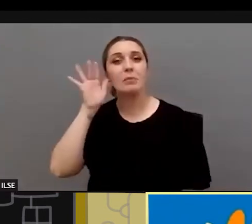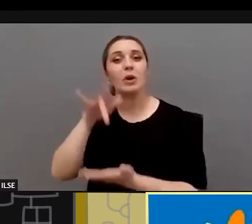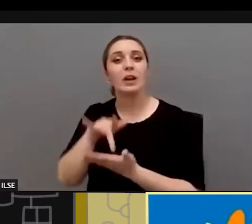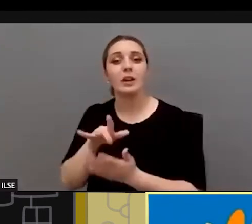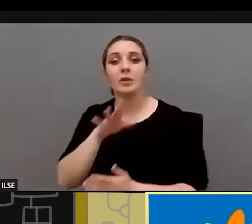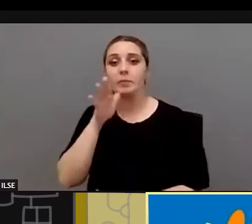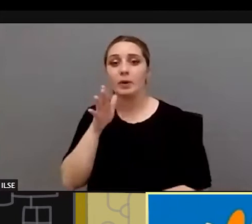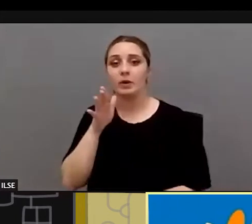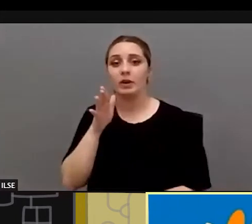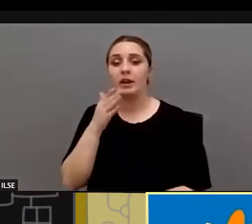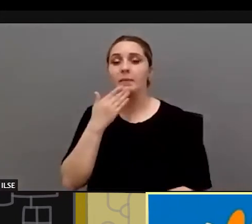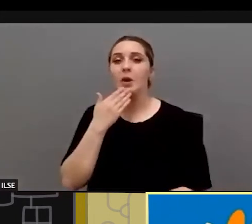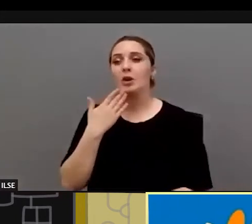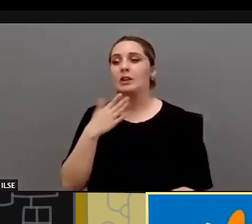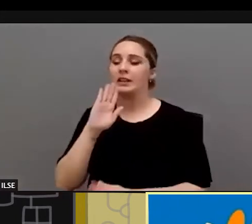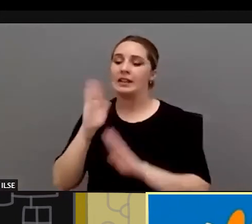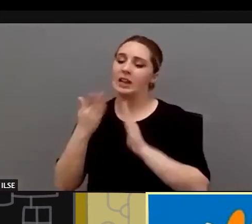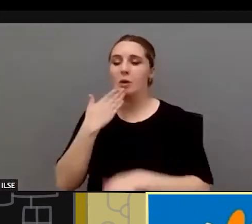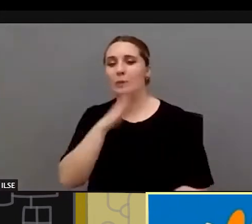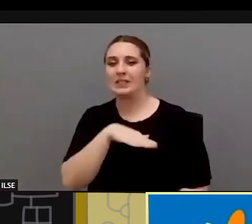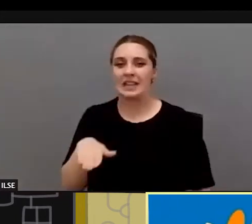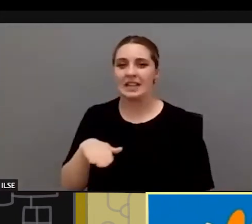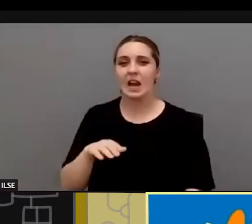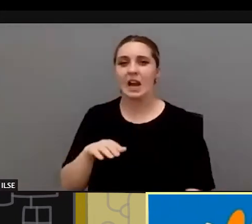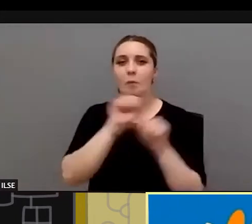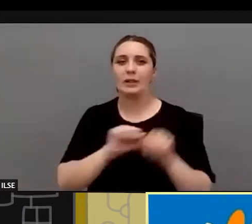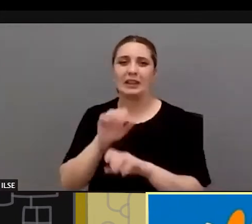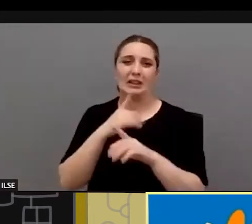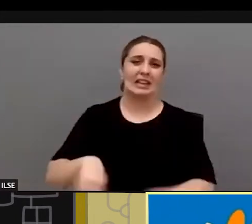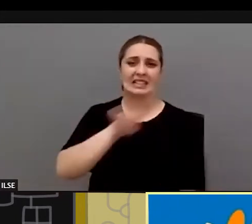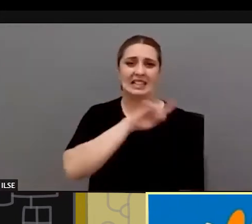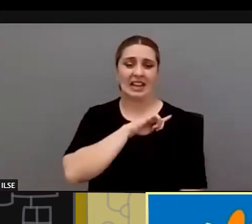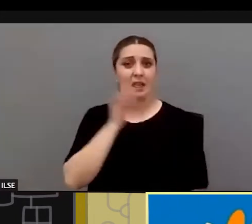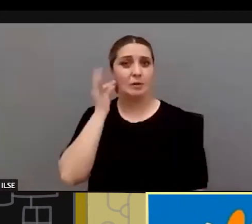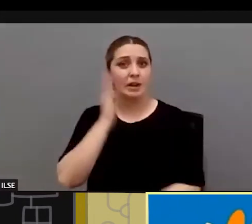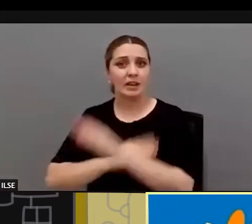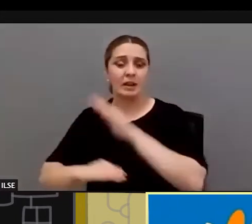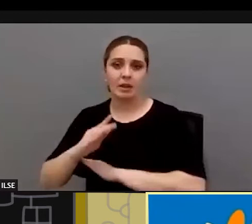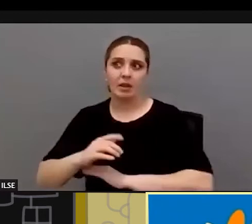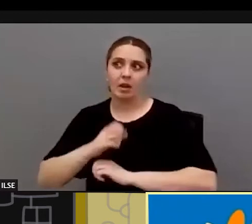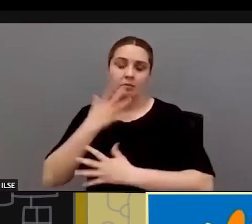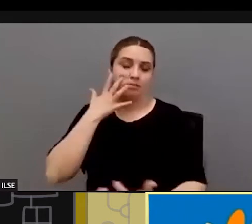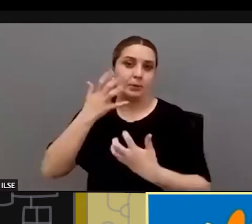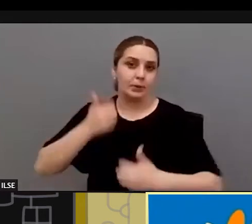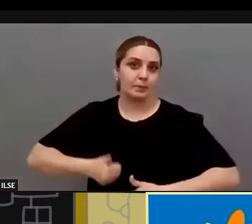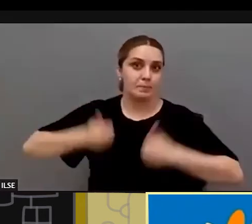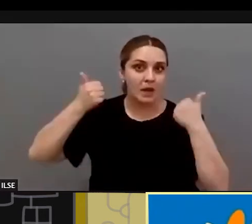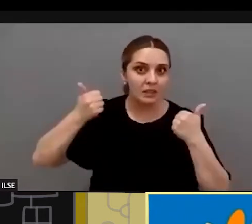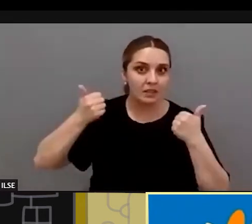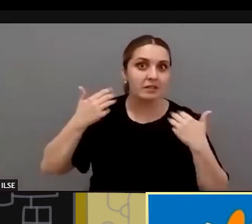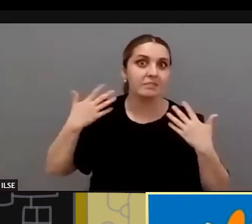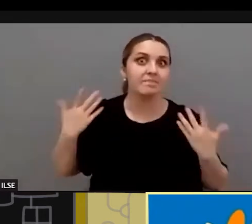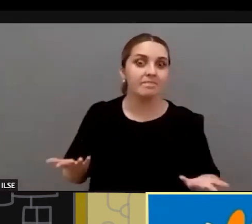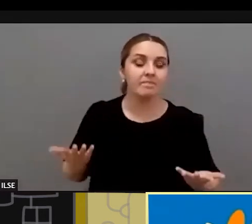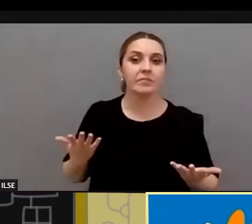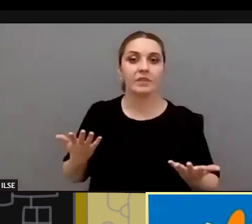infantilización la sobreprotección en el caso de las mujeres con discapacidad es muchísimo mayor y eso hace que se